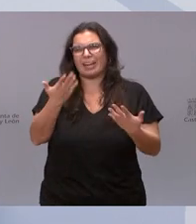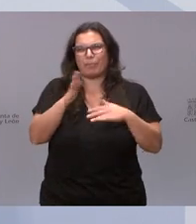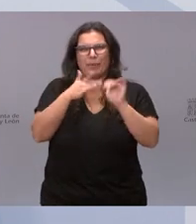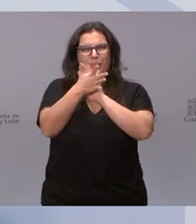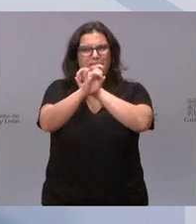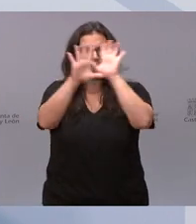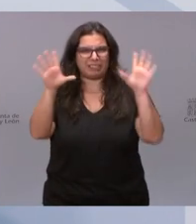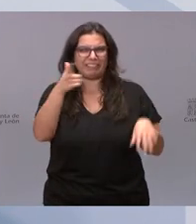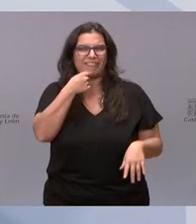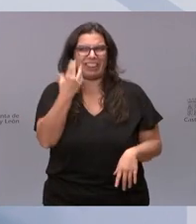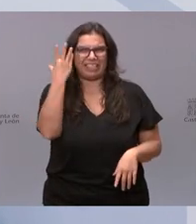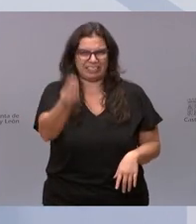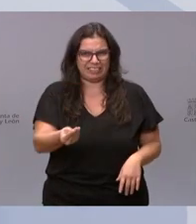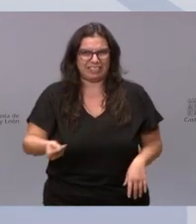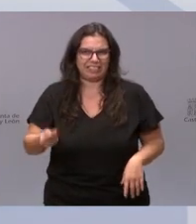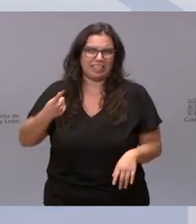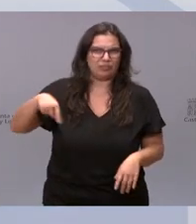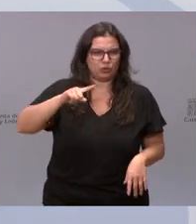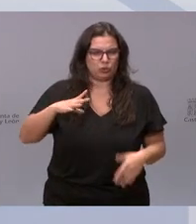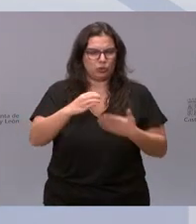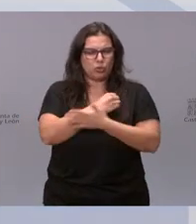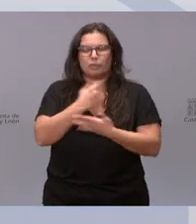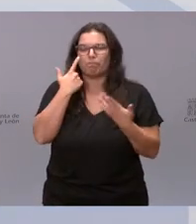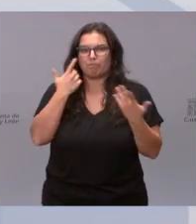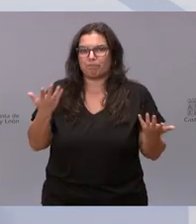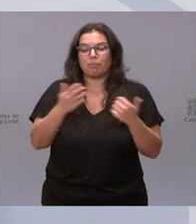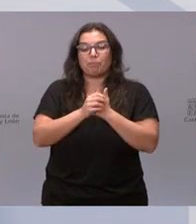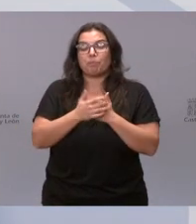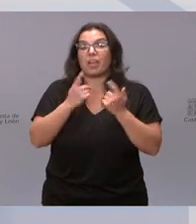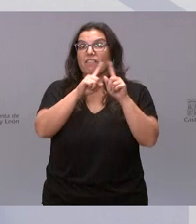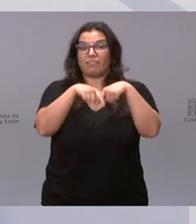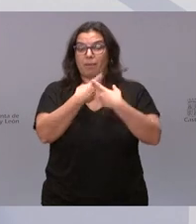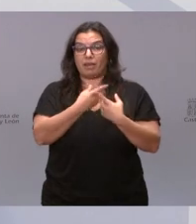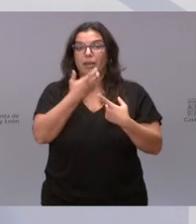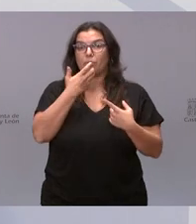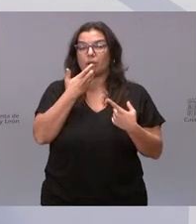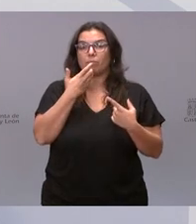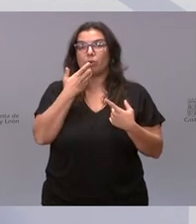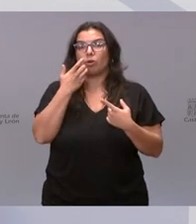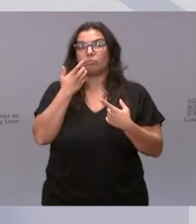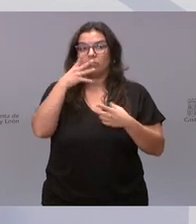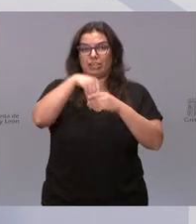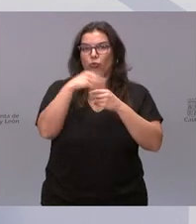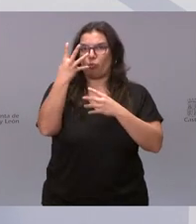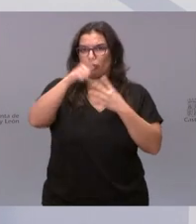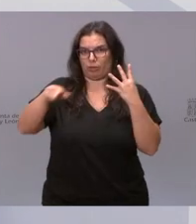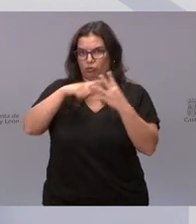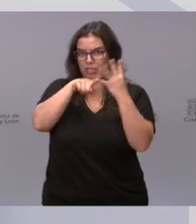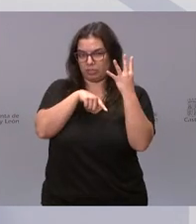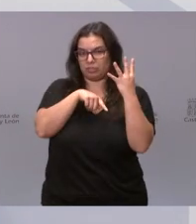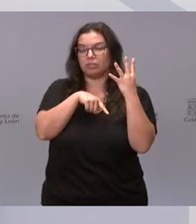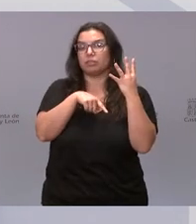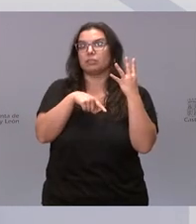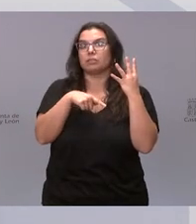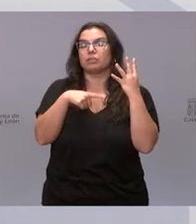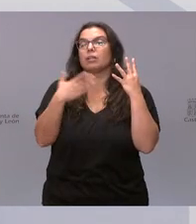más fácil de entender por todos ustedes. Mire, una familia con cuatro miembros va a pasar de un